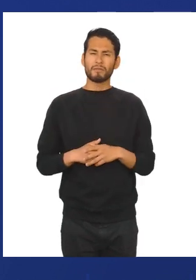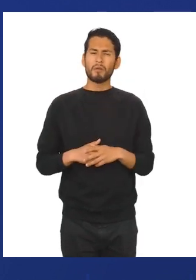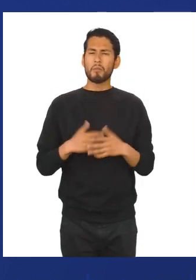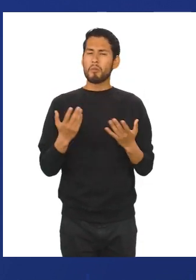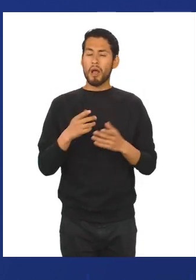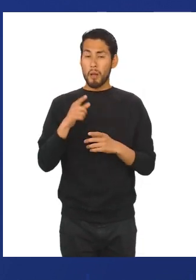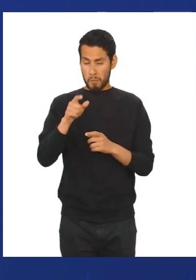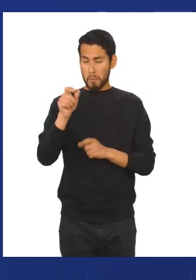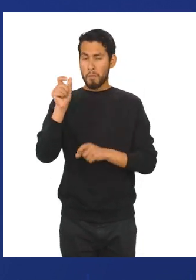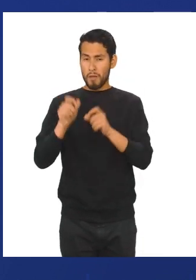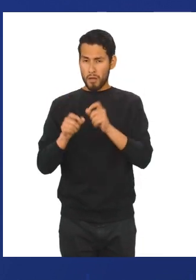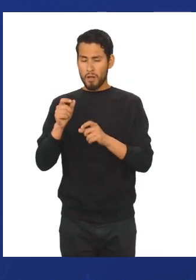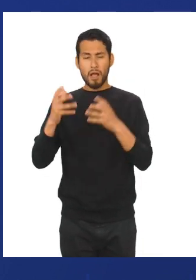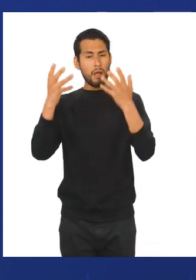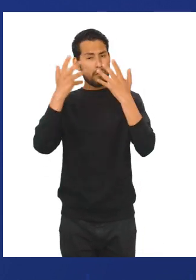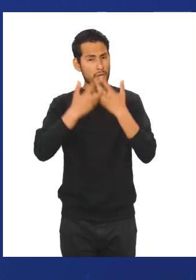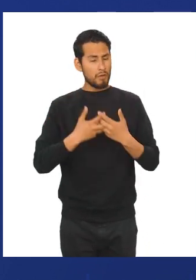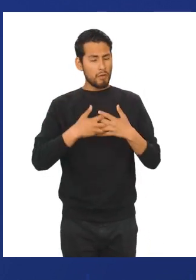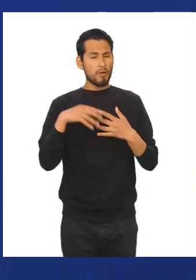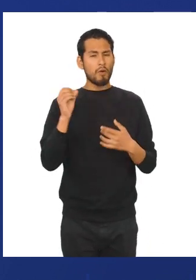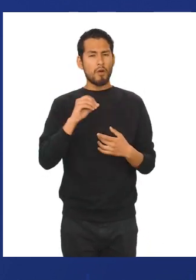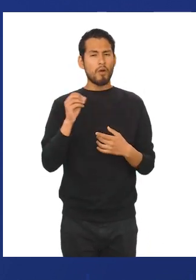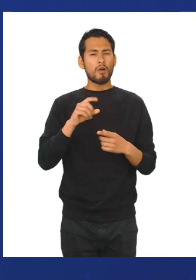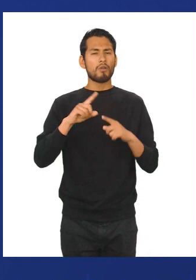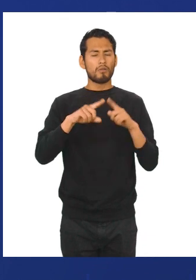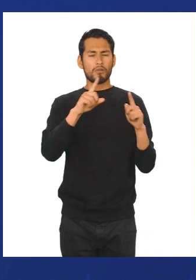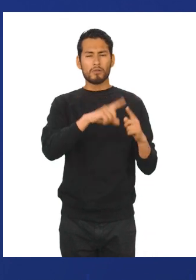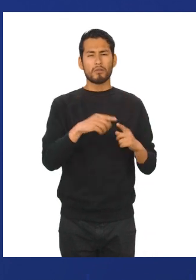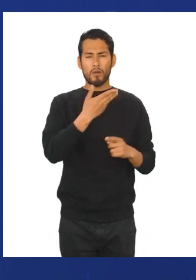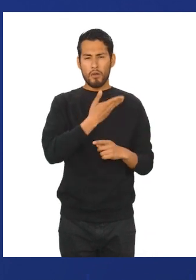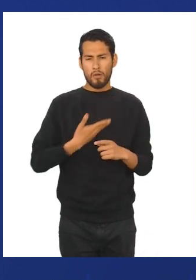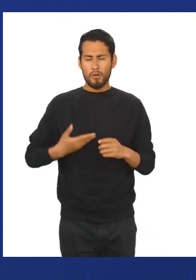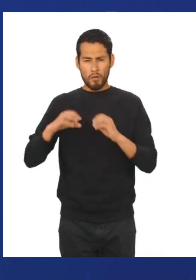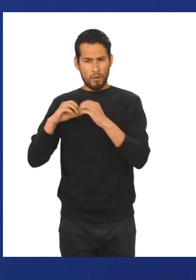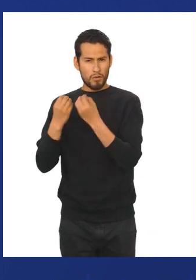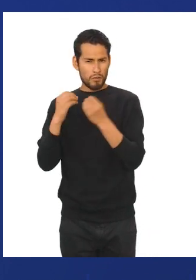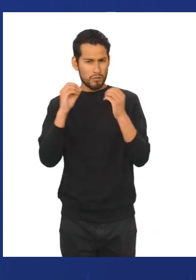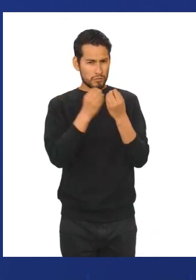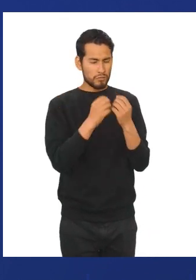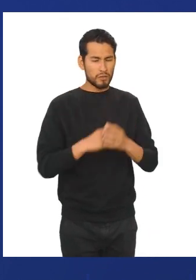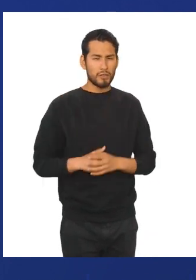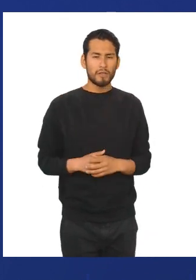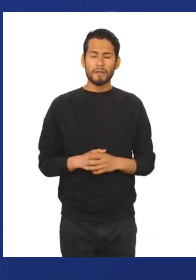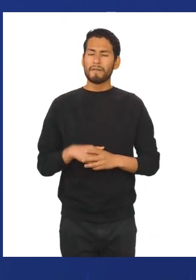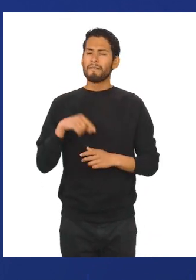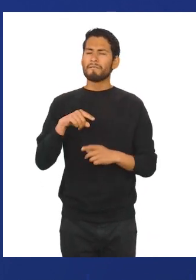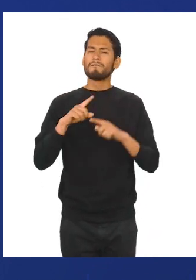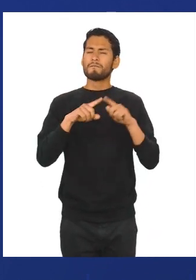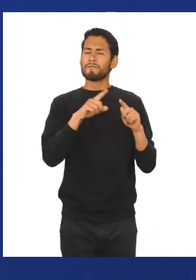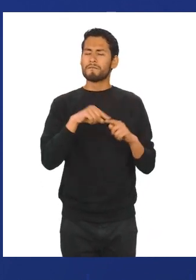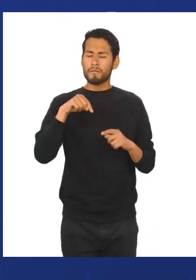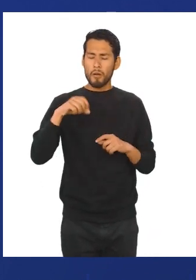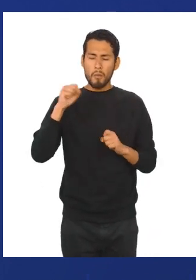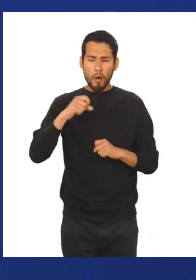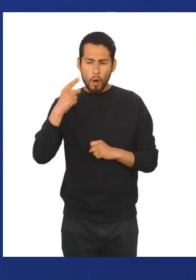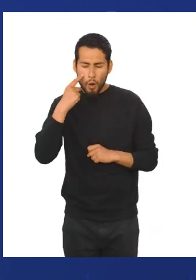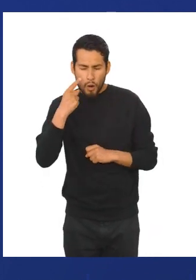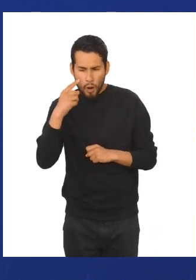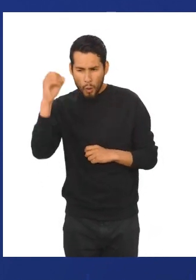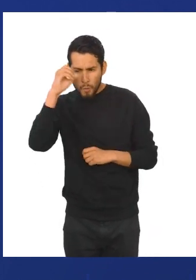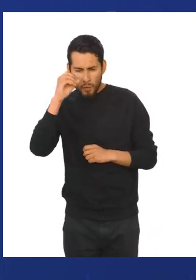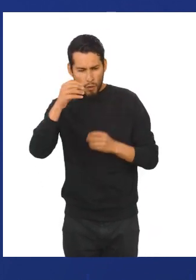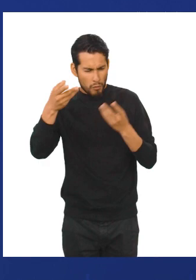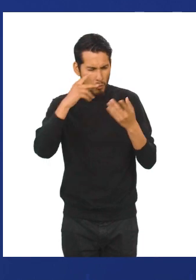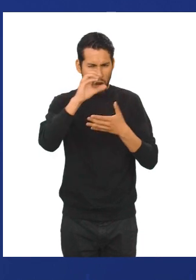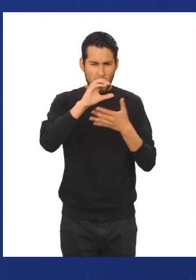a menudo por personas, empresas o entes institucionales, con el fin de conocer estados de opinión, características